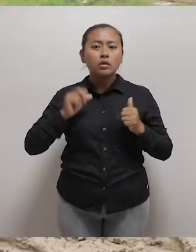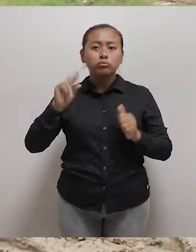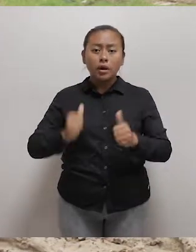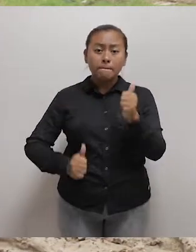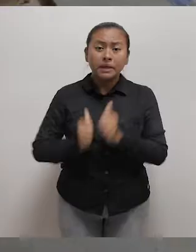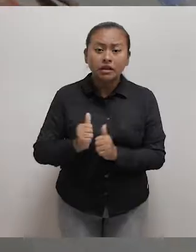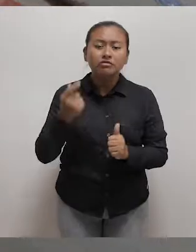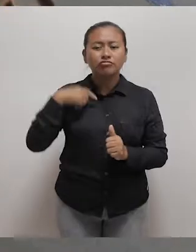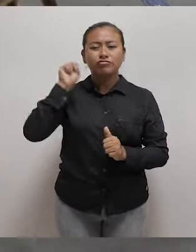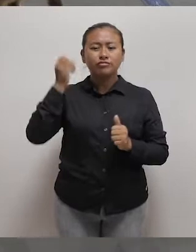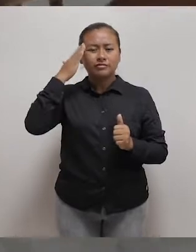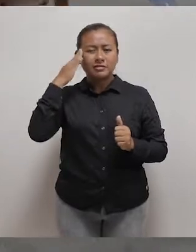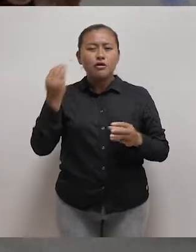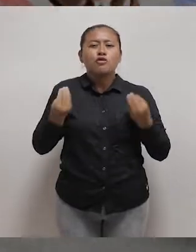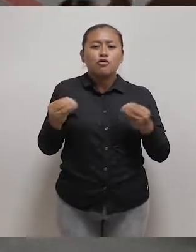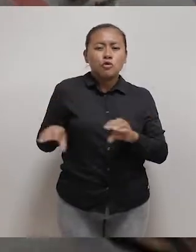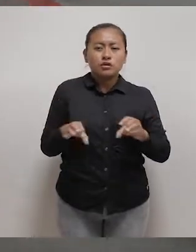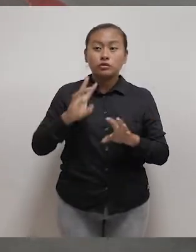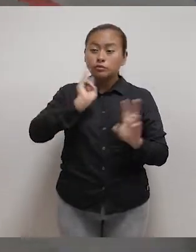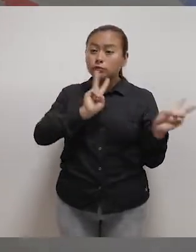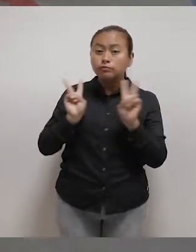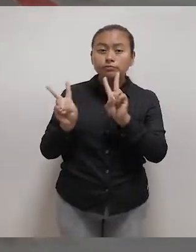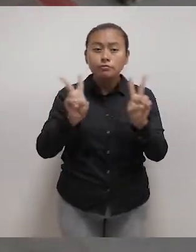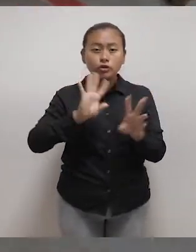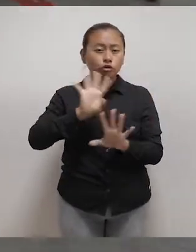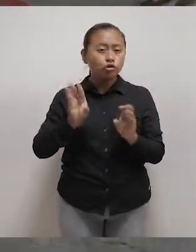a un accidente. Viendo todo lo aprendido,